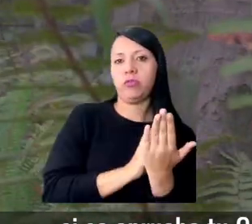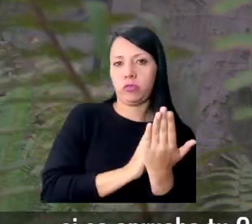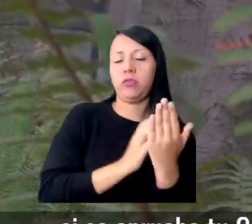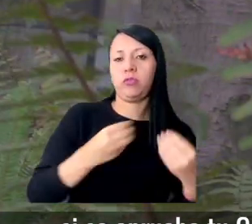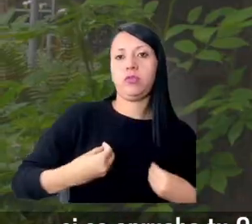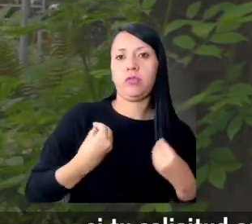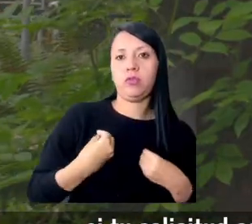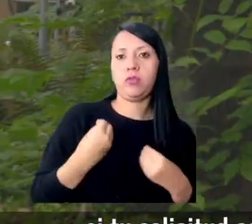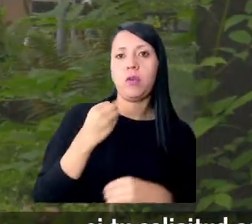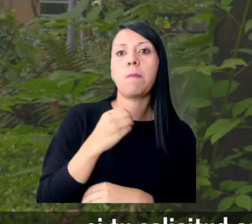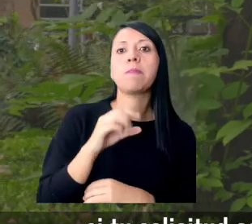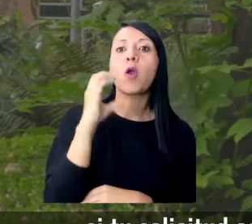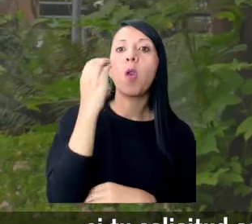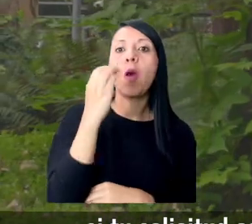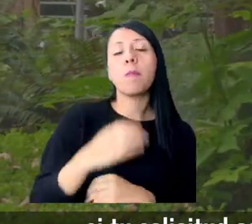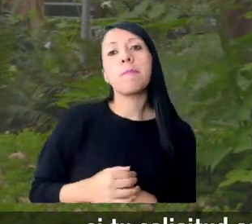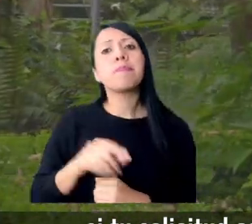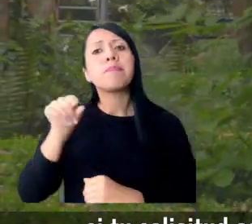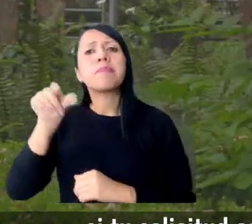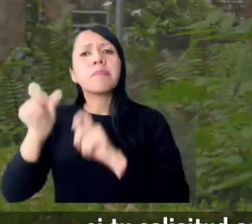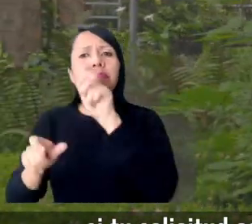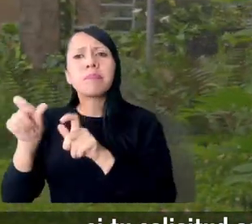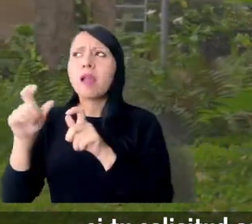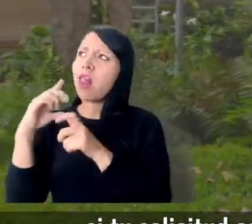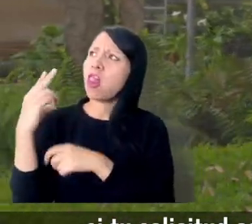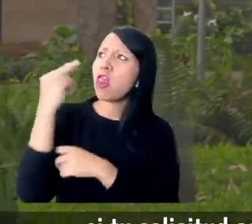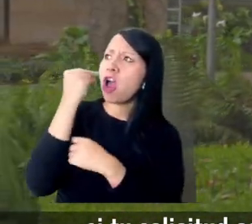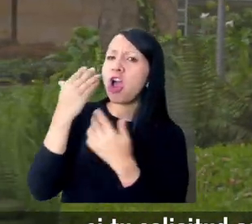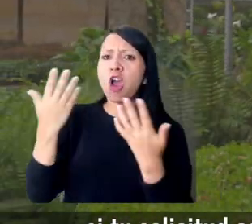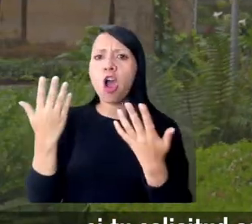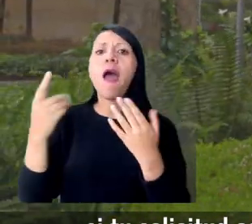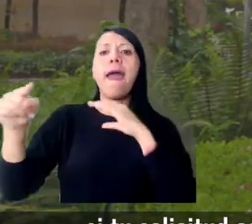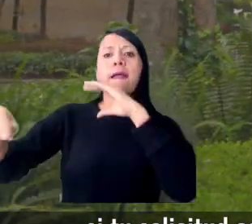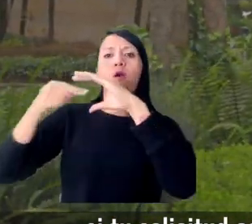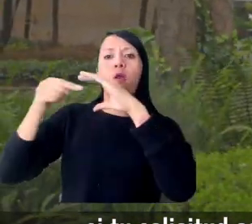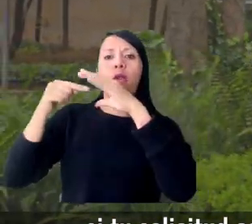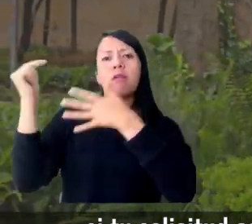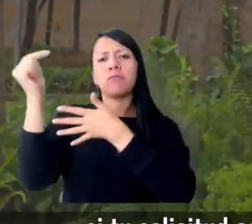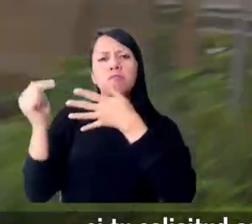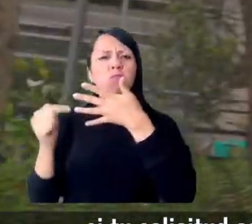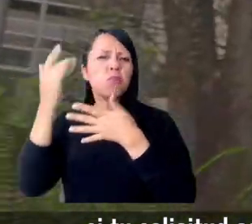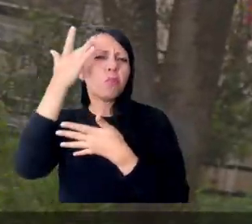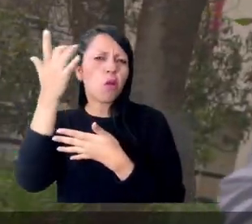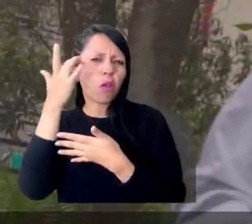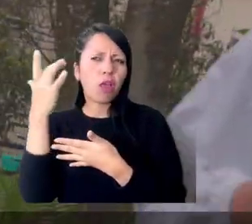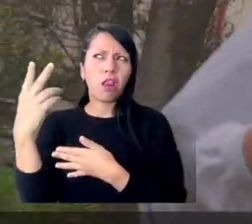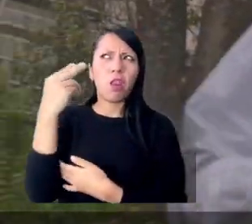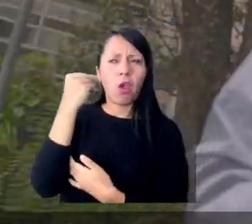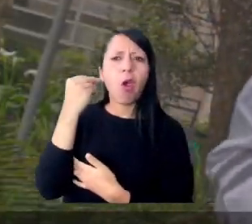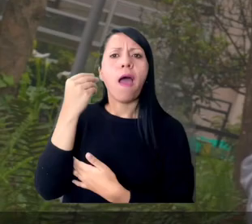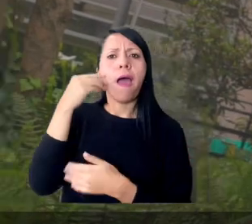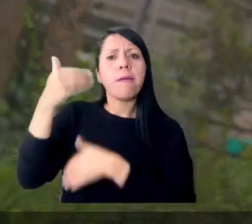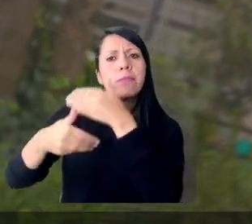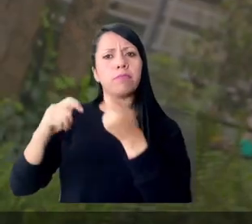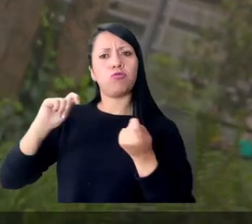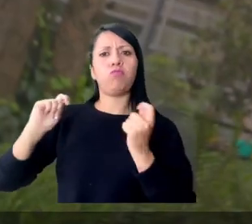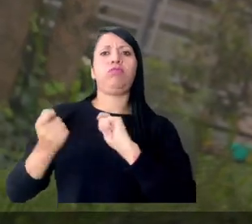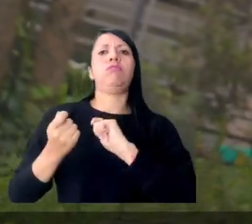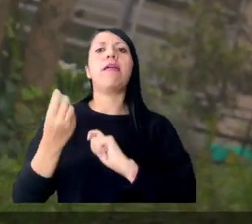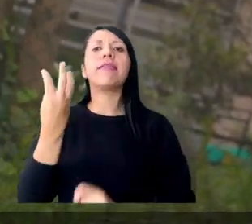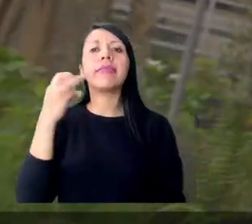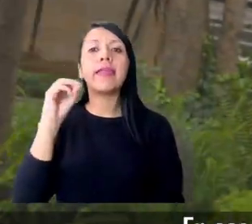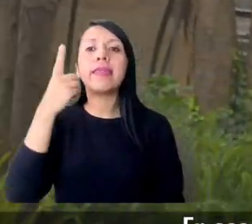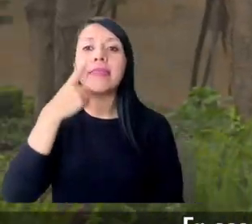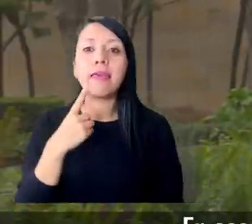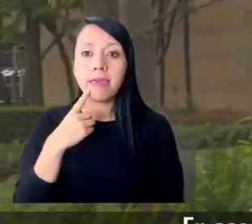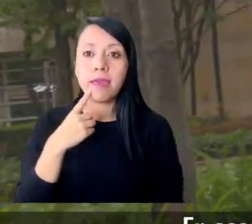opción Descargar. Si tu solicitud es rechazada, los motivos de rechazo llegarán a tu correo. Desde allí tendrás 30 días para modificar lo